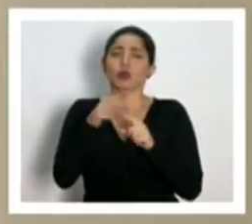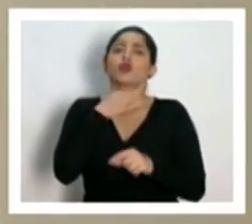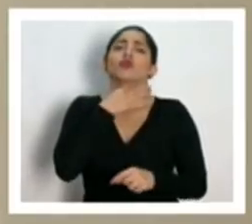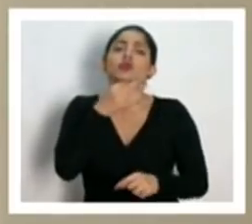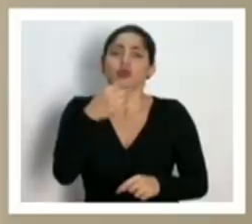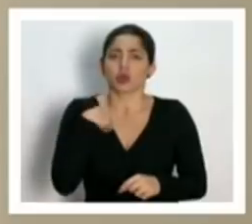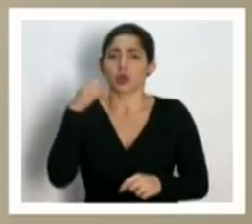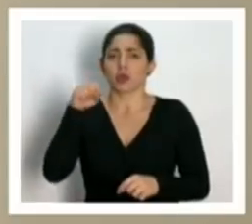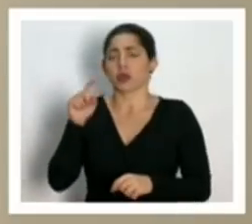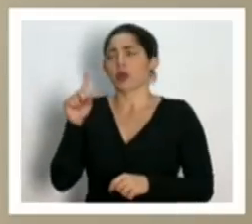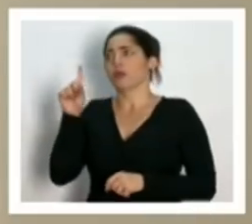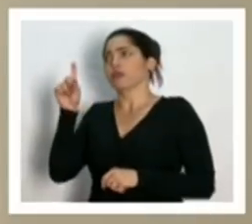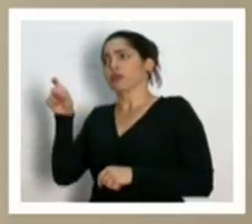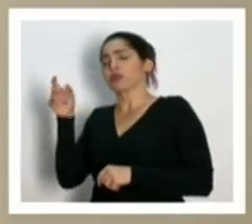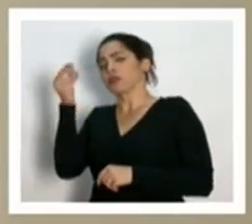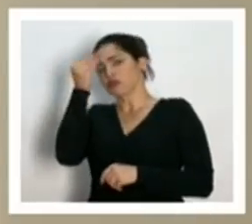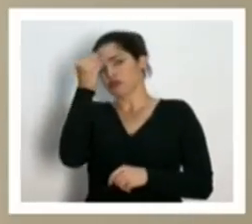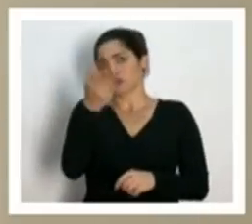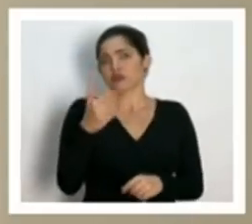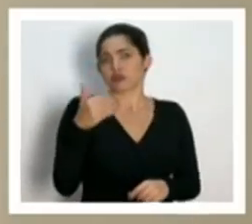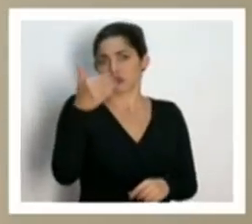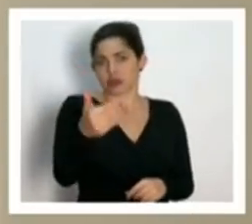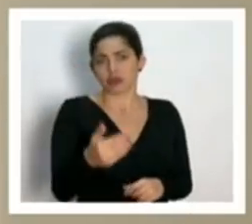podemos indicar más adelante